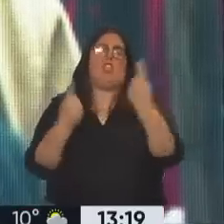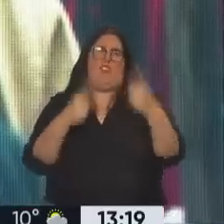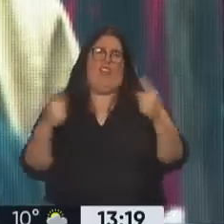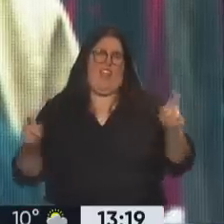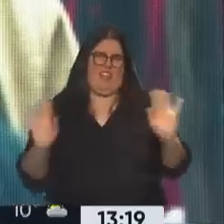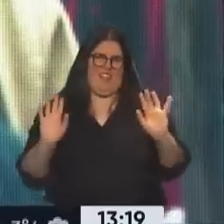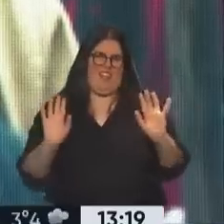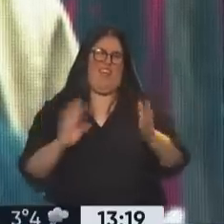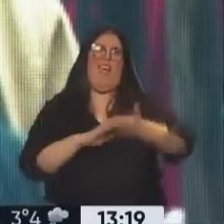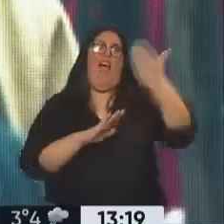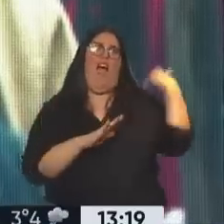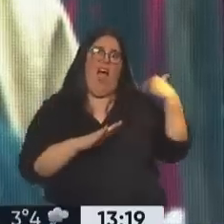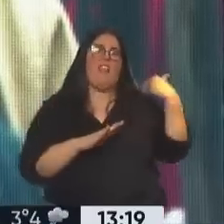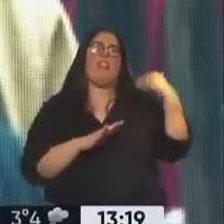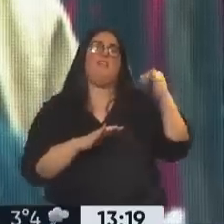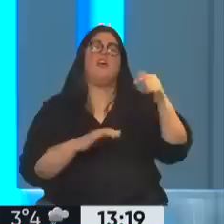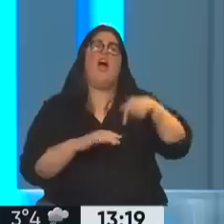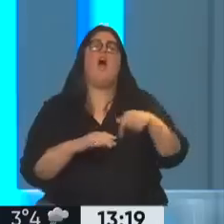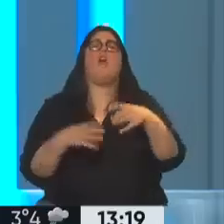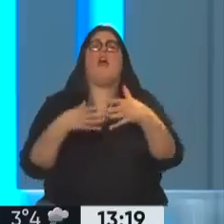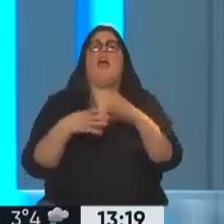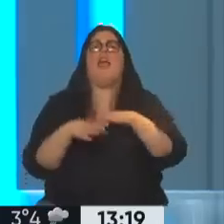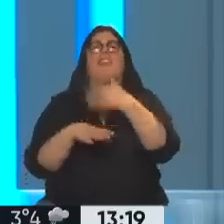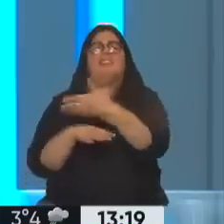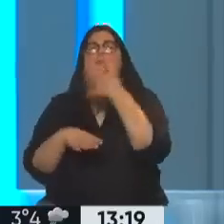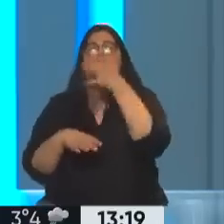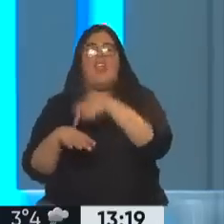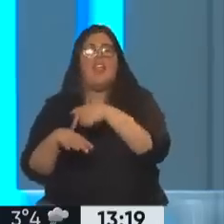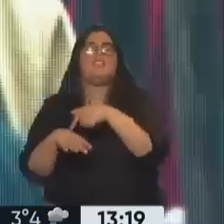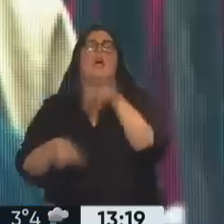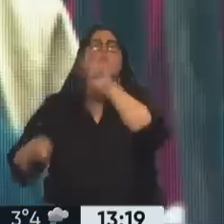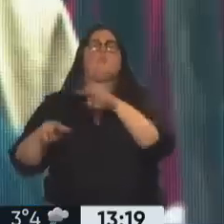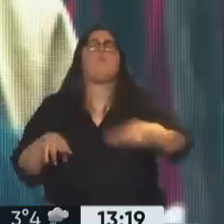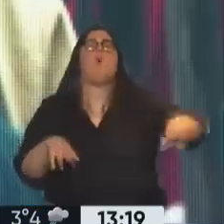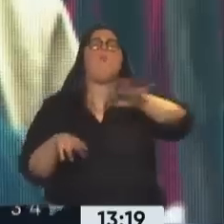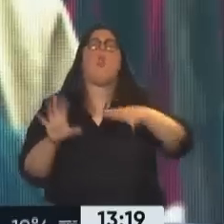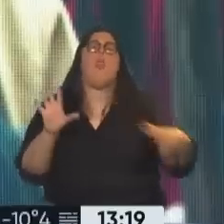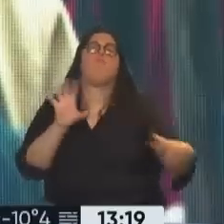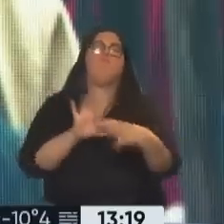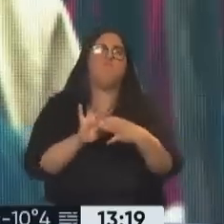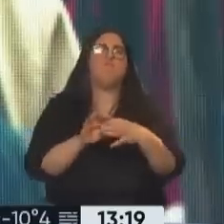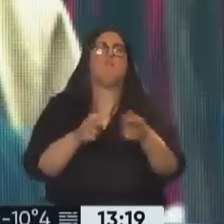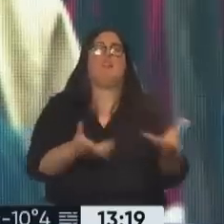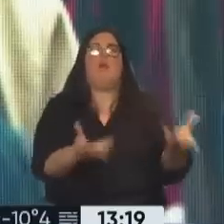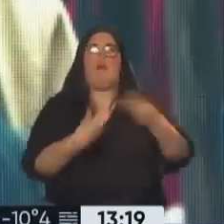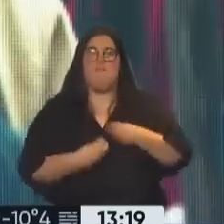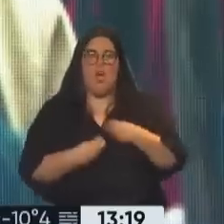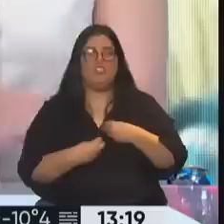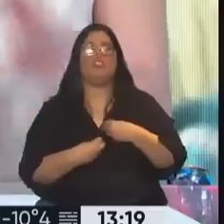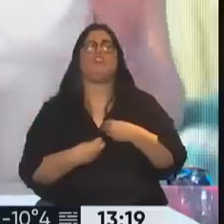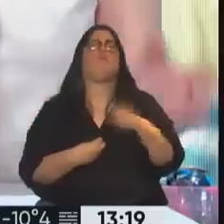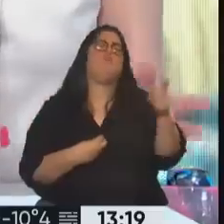diferente, bueno, hay una disputa de la extrema derecha por ese sector popular. ¿Qué cree Correa que se puede agregar, innovar,